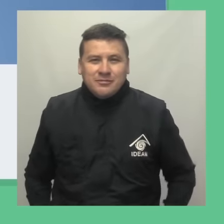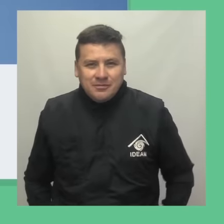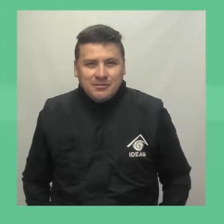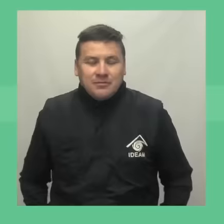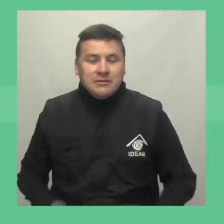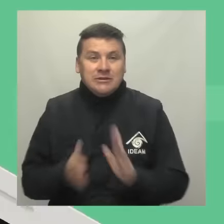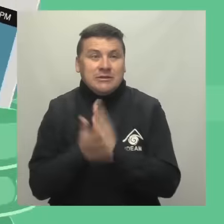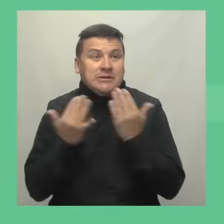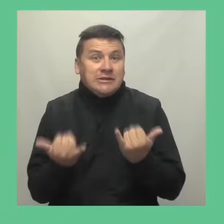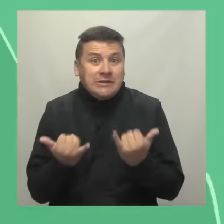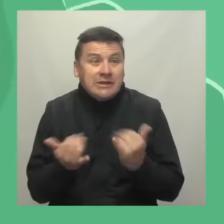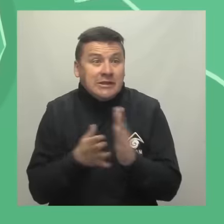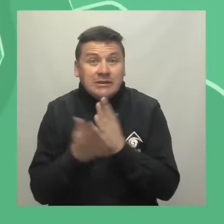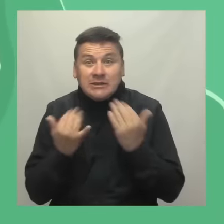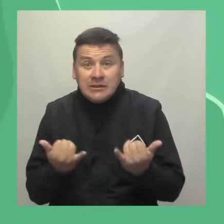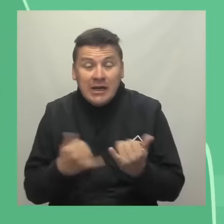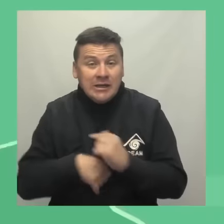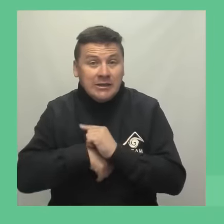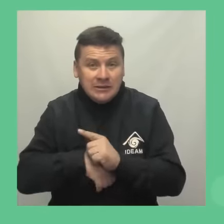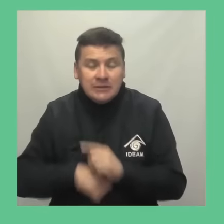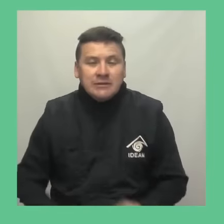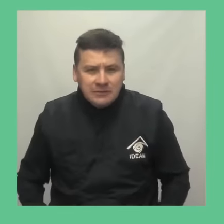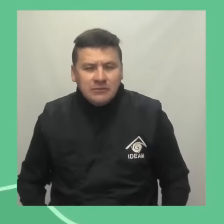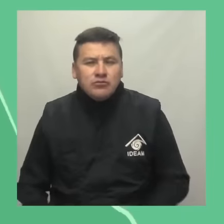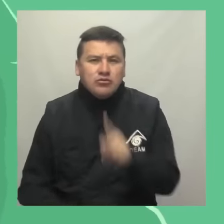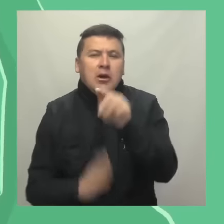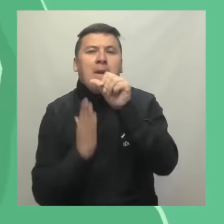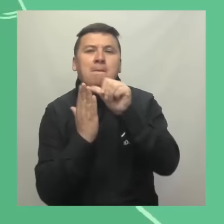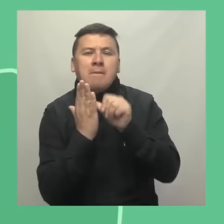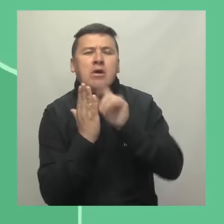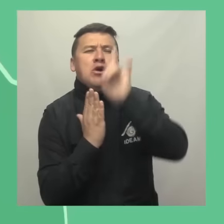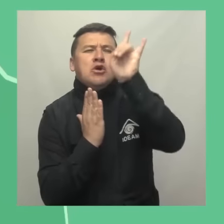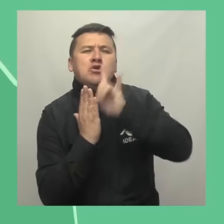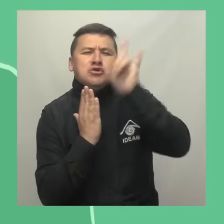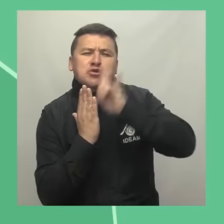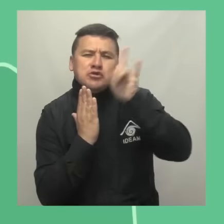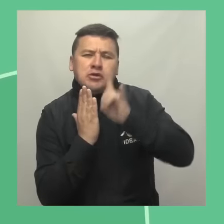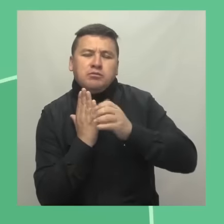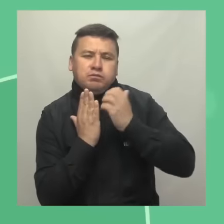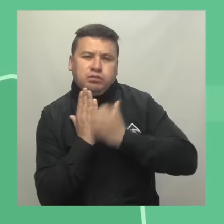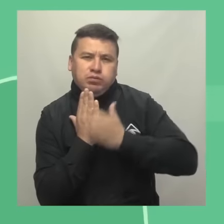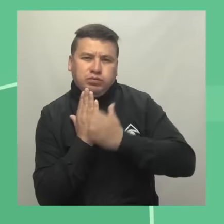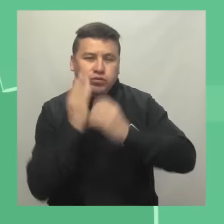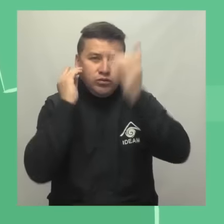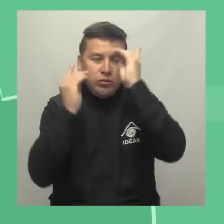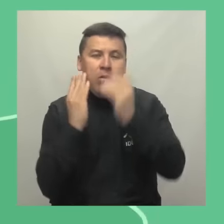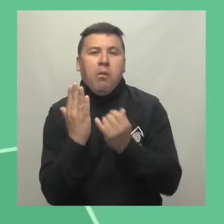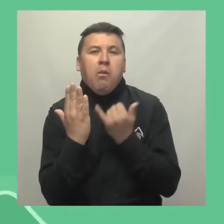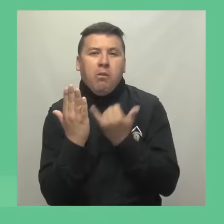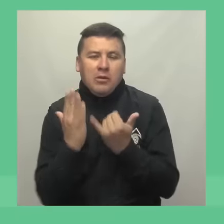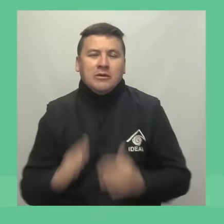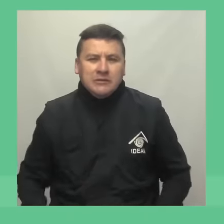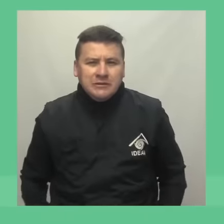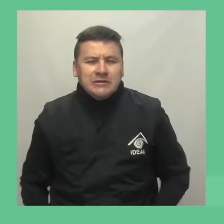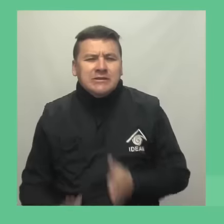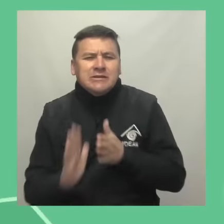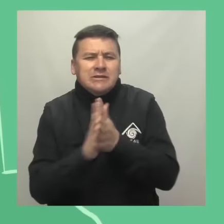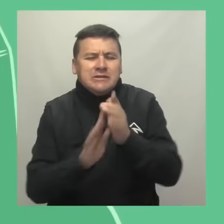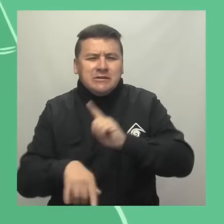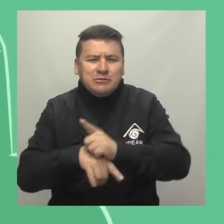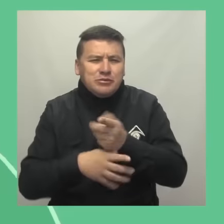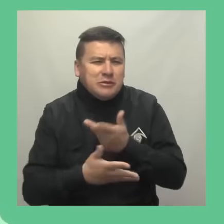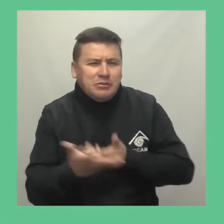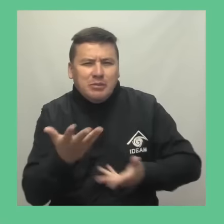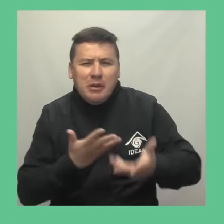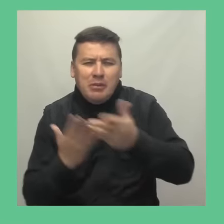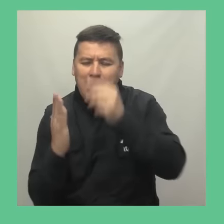.co Y para estar informado al instante, descarga nuestra aplicación Mi Pronóstico desde Google Play o App Store. Información en tiempo